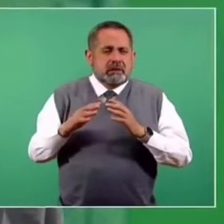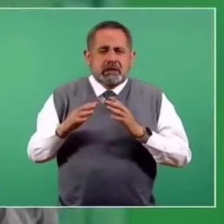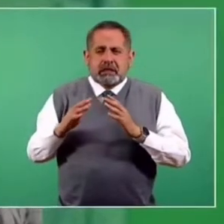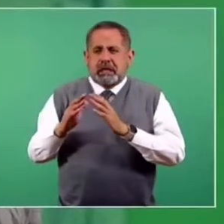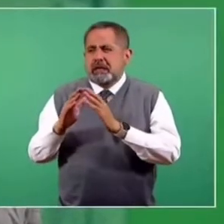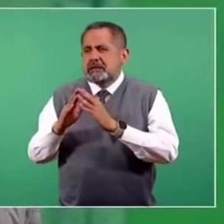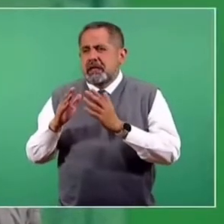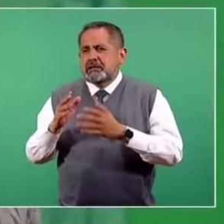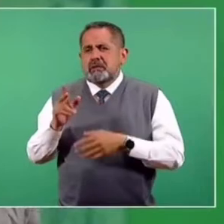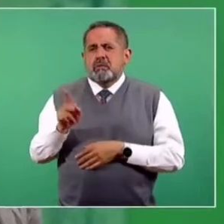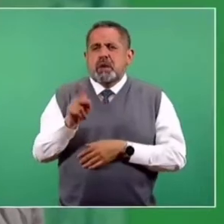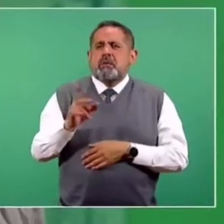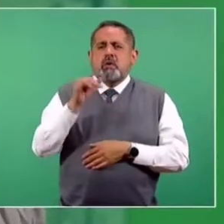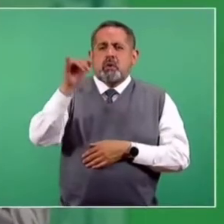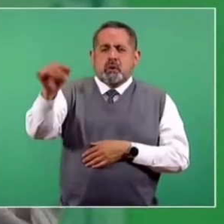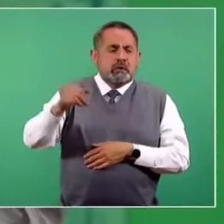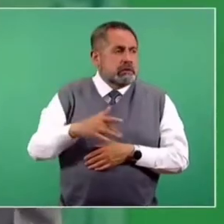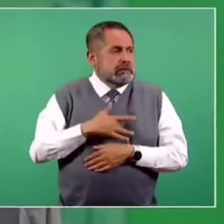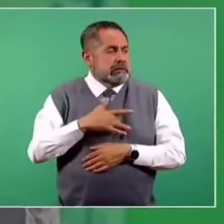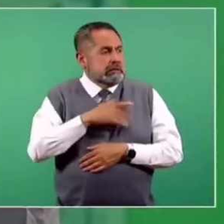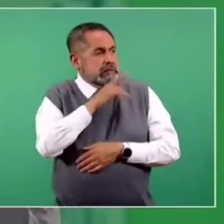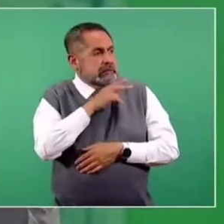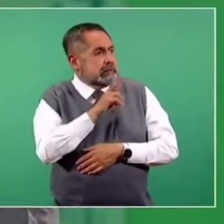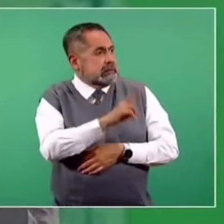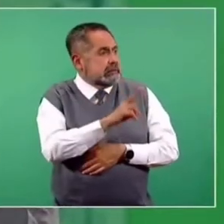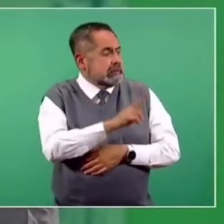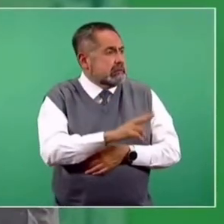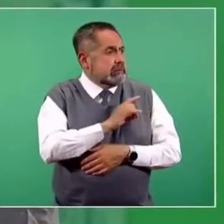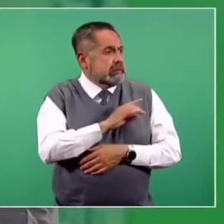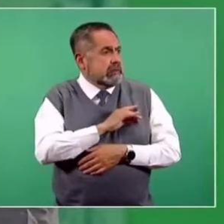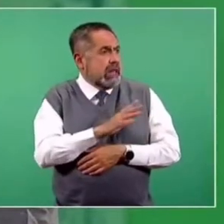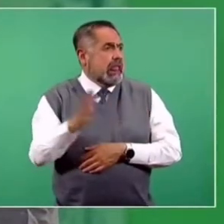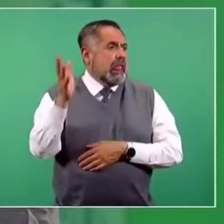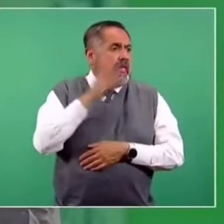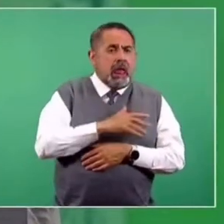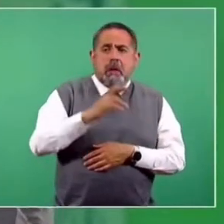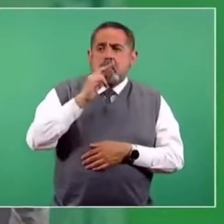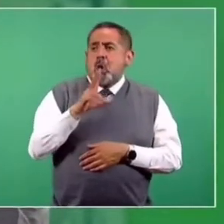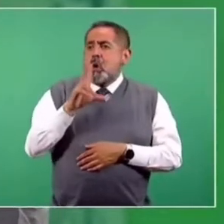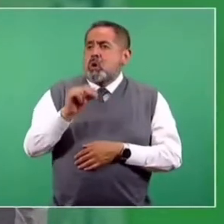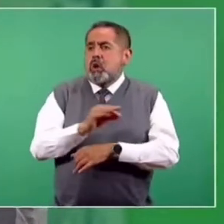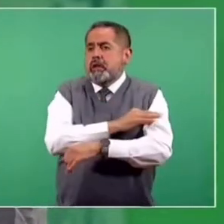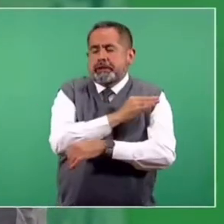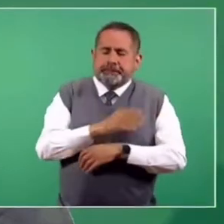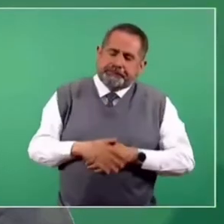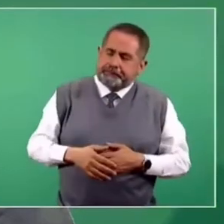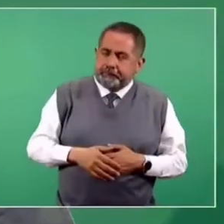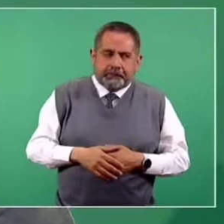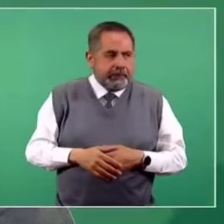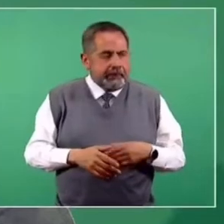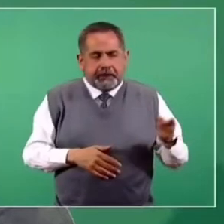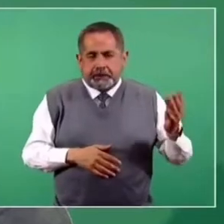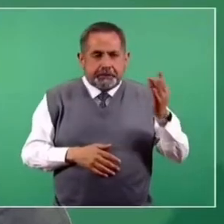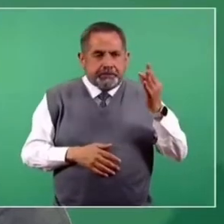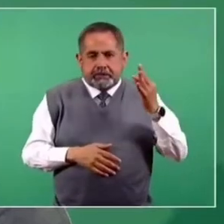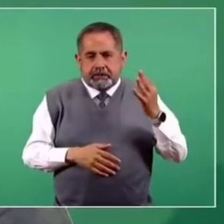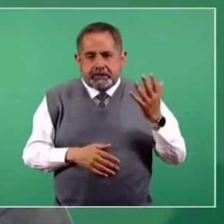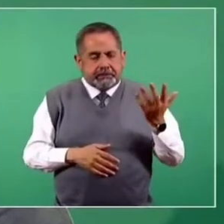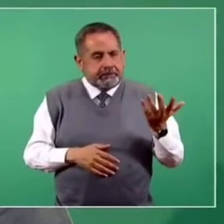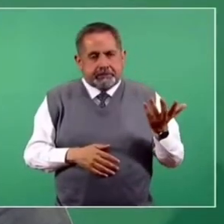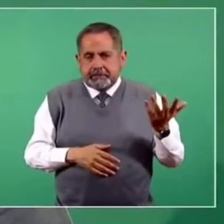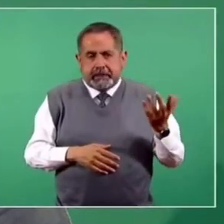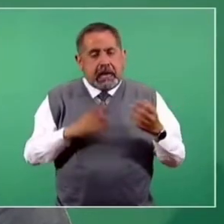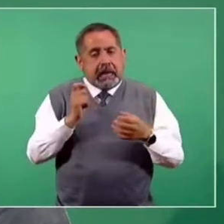urbana, les incline a pensar que no deben vacunarse. Entonces, eso por lo tanto se convierte en un daño